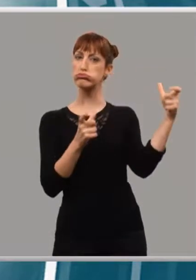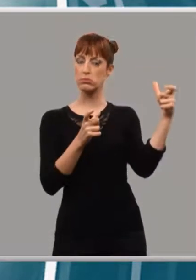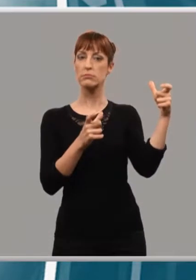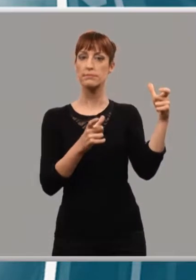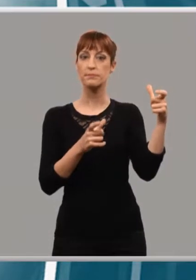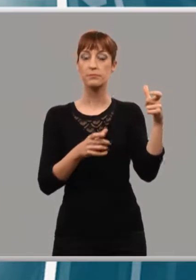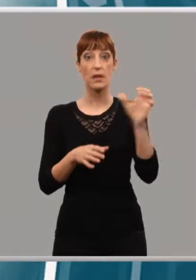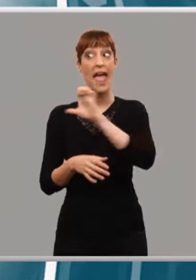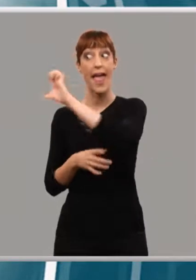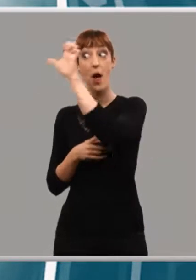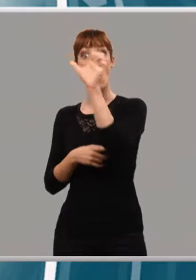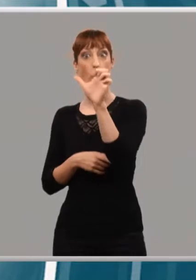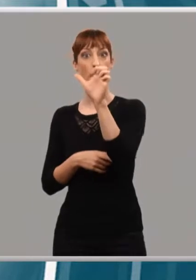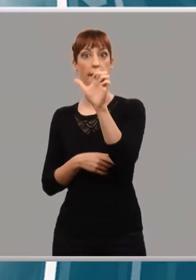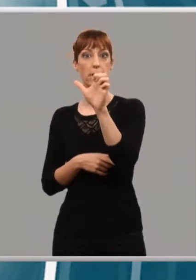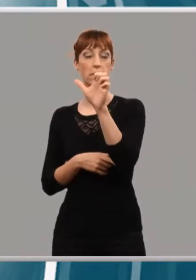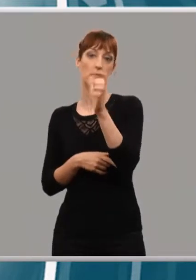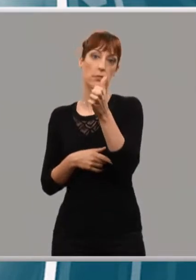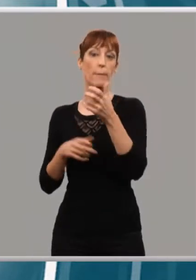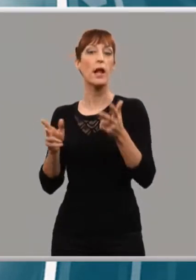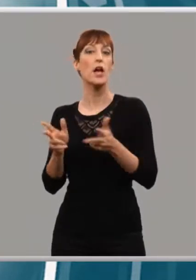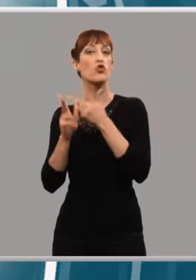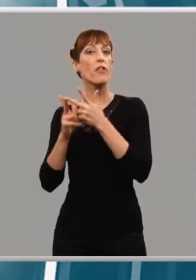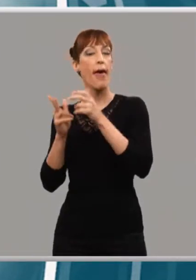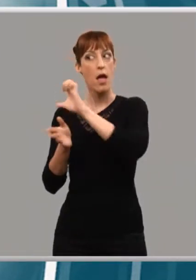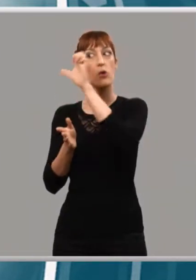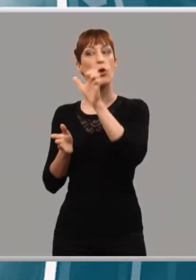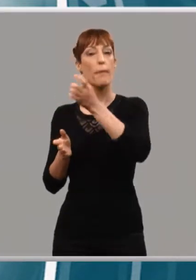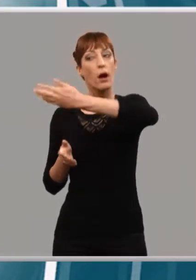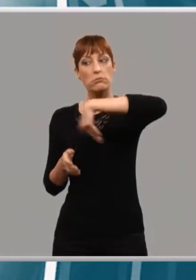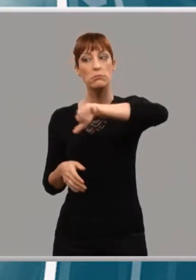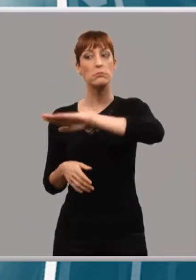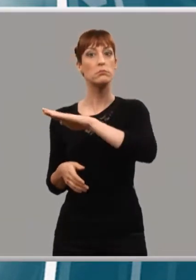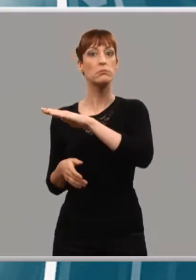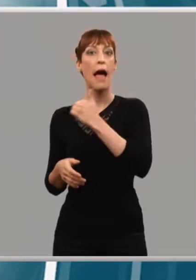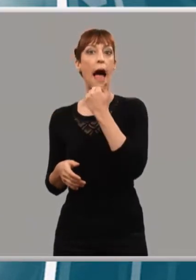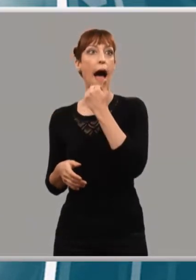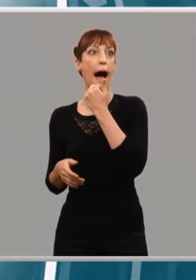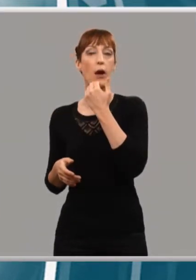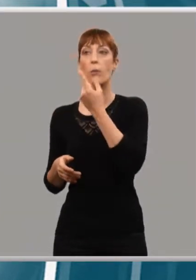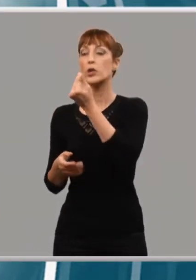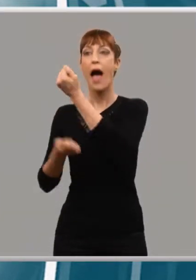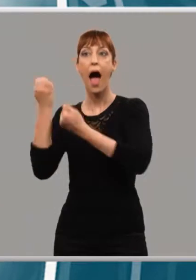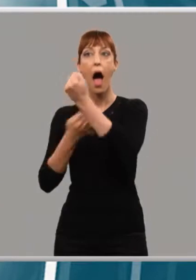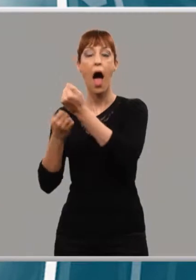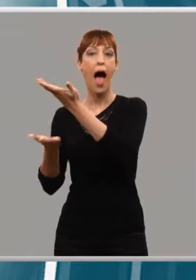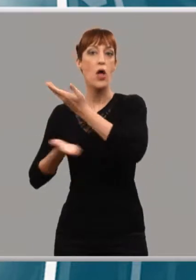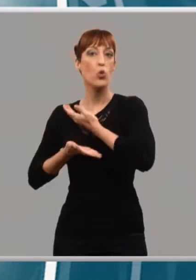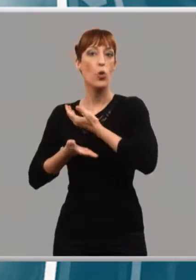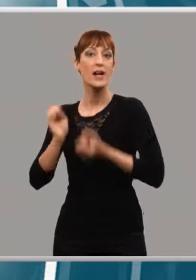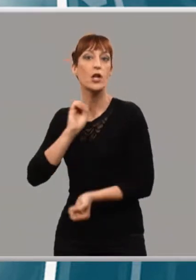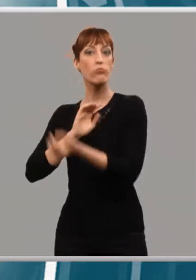la Unión Europea, algo que tendrá que decir en el sentido de considerar eventuales ayudas, apoyos o